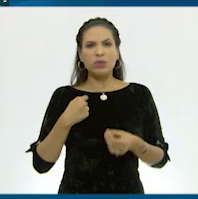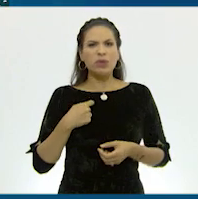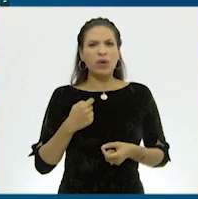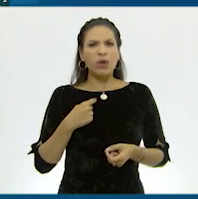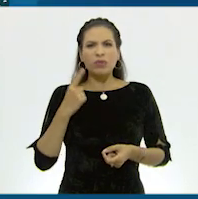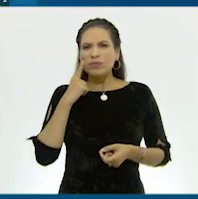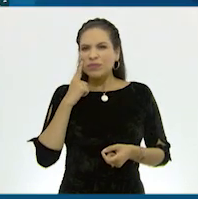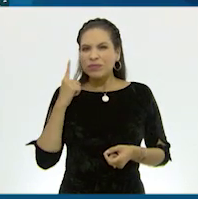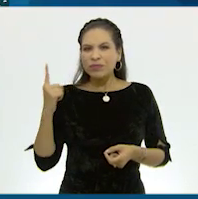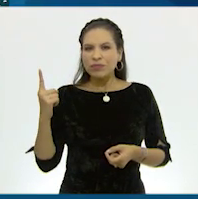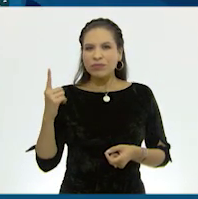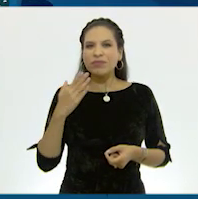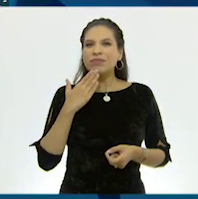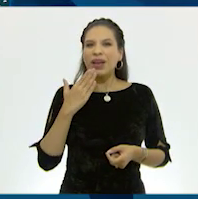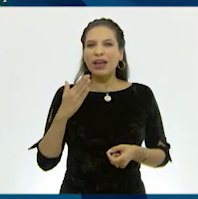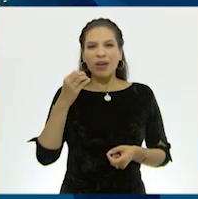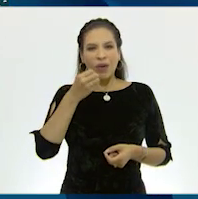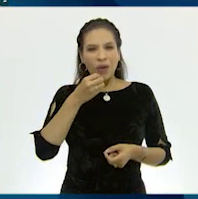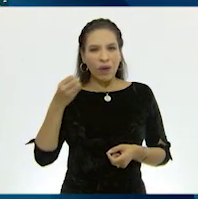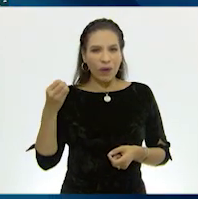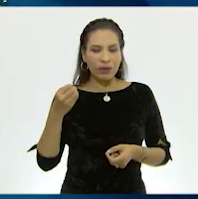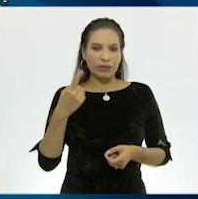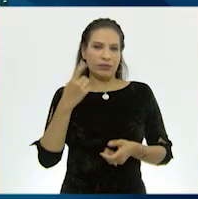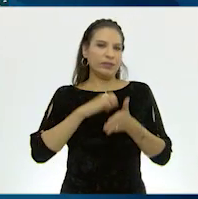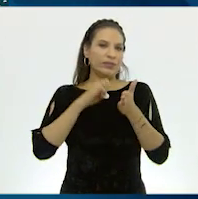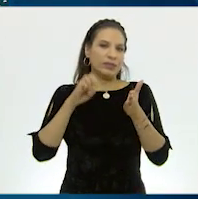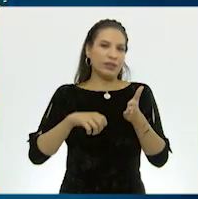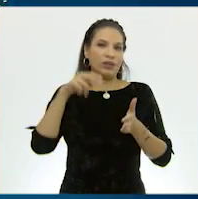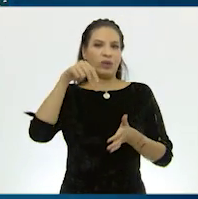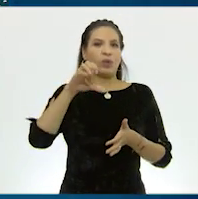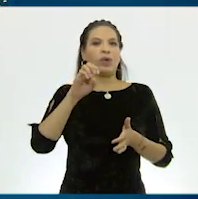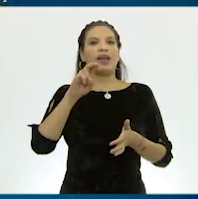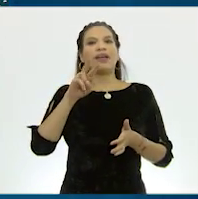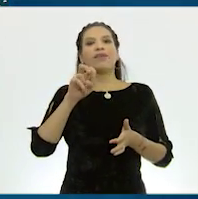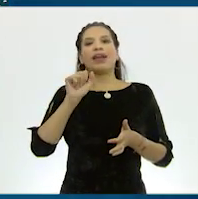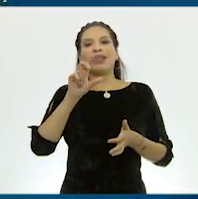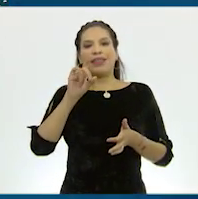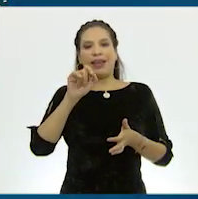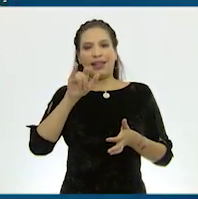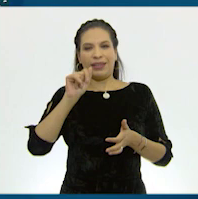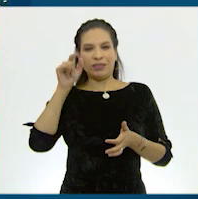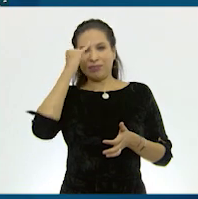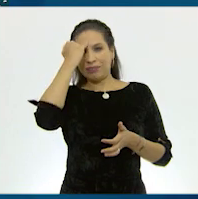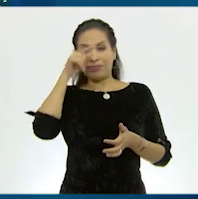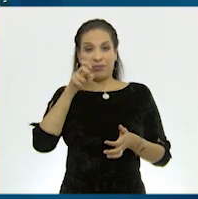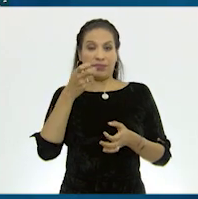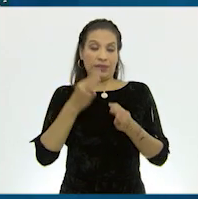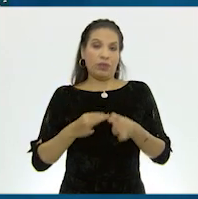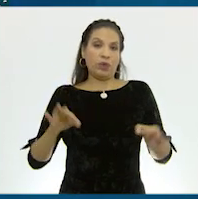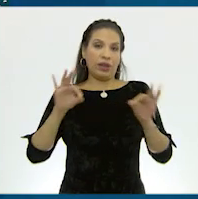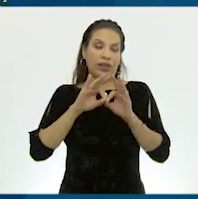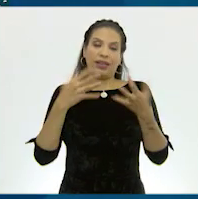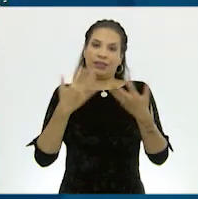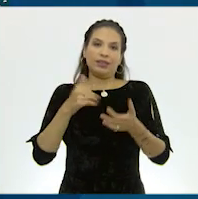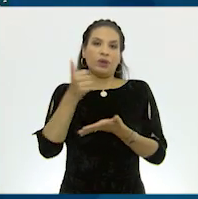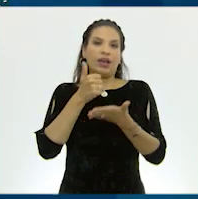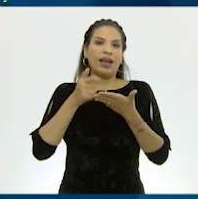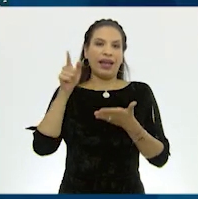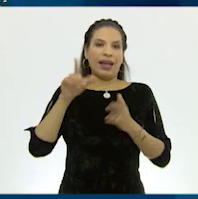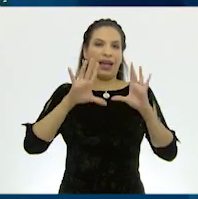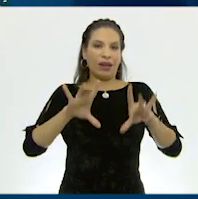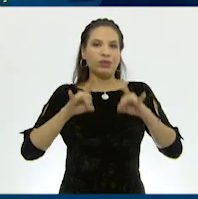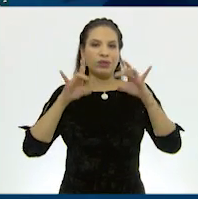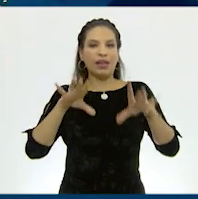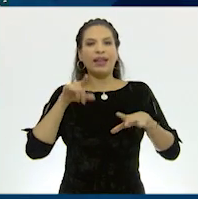la veo más ordenada que, por ejemplo, Nueva Delhi. Sydney es una importante ciudad de Australia. Por